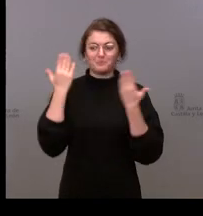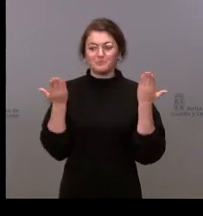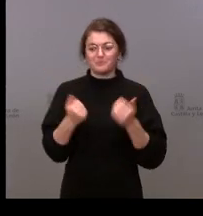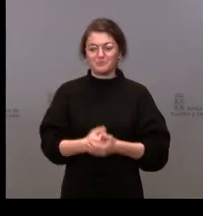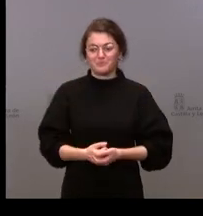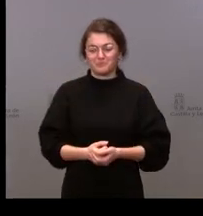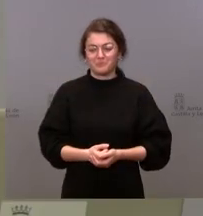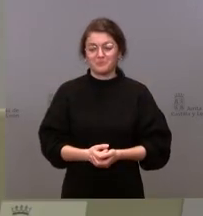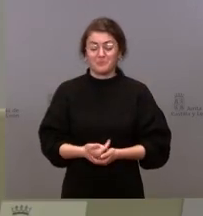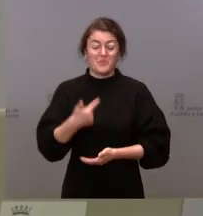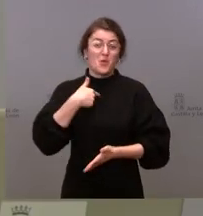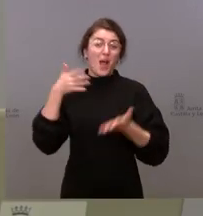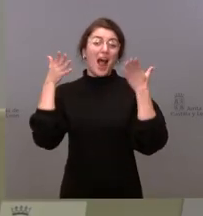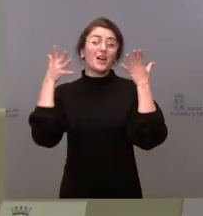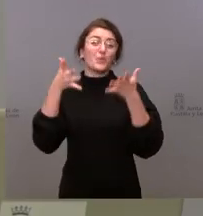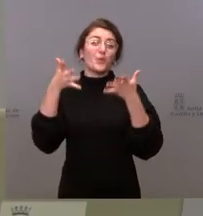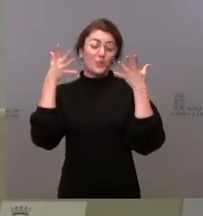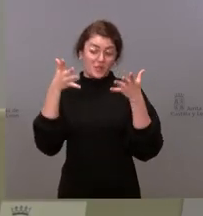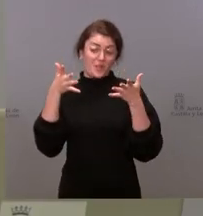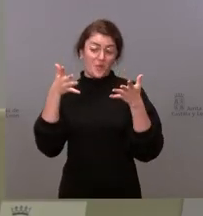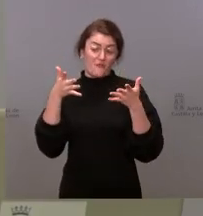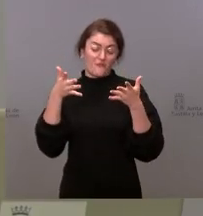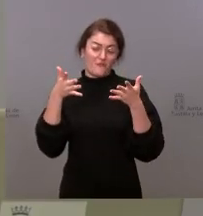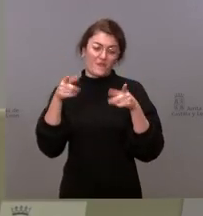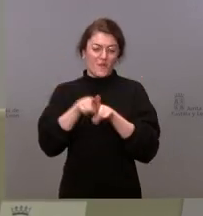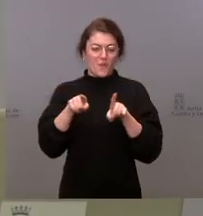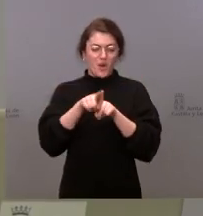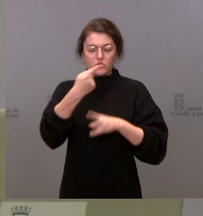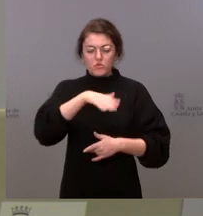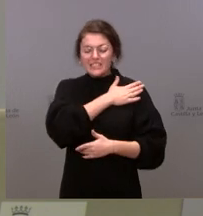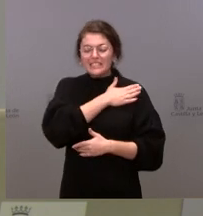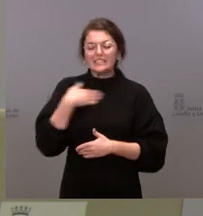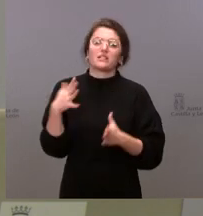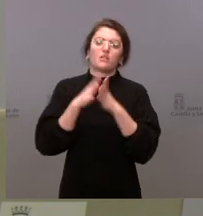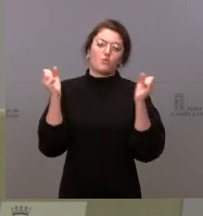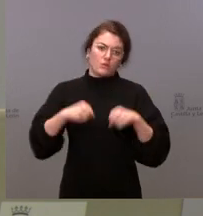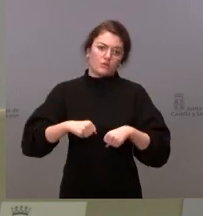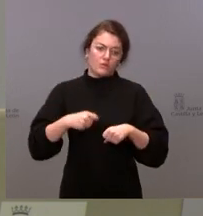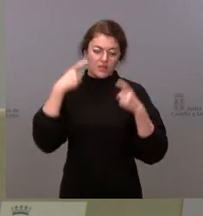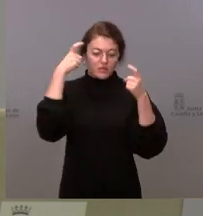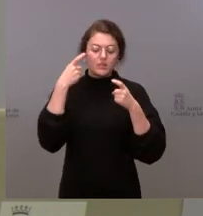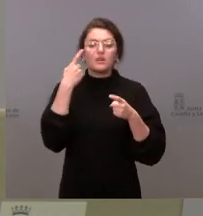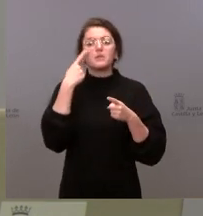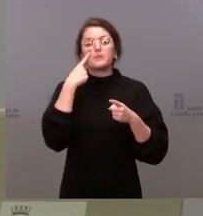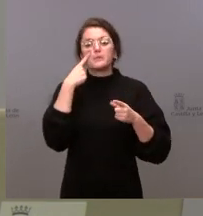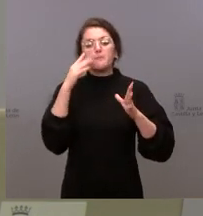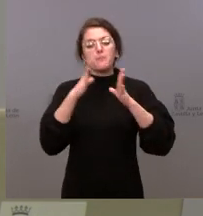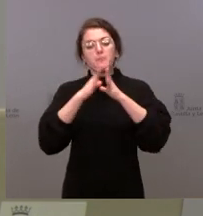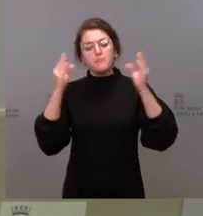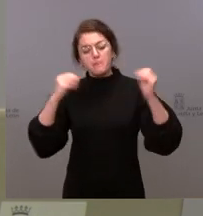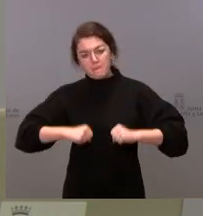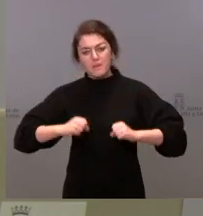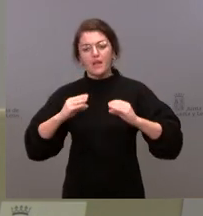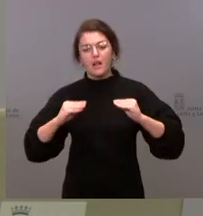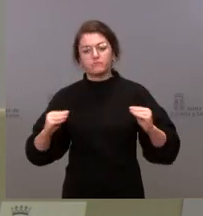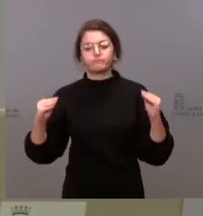Pues yo lo que recomiendo, lógicamente, es voluntad de acuerdo, de intentar acercar posturas. Tenemos un buen punto de partida, que es un